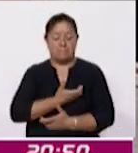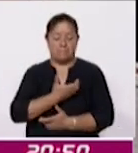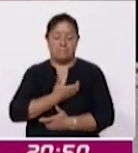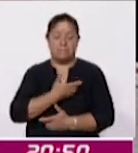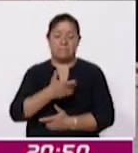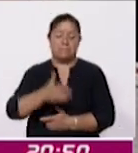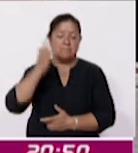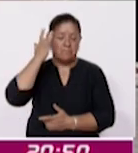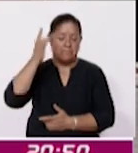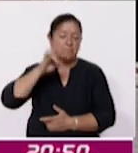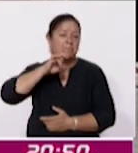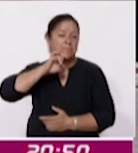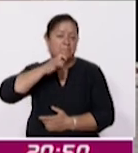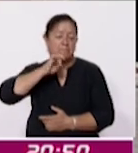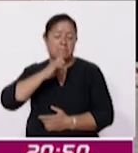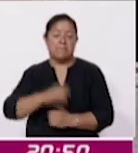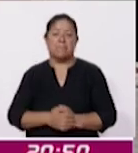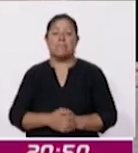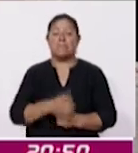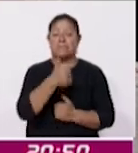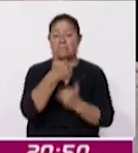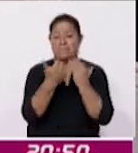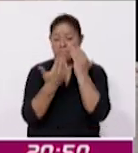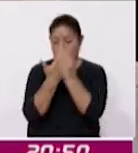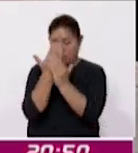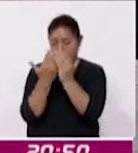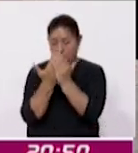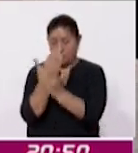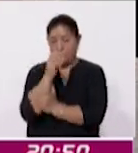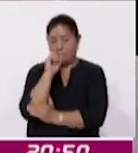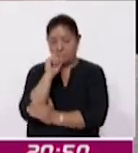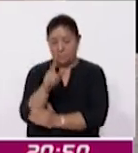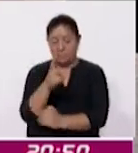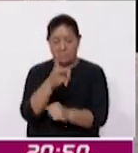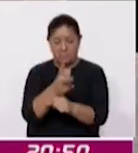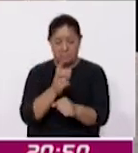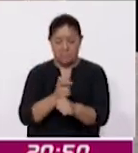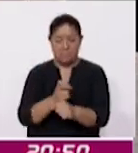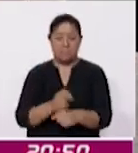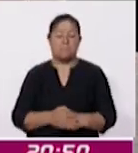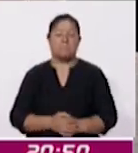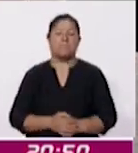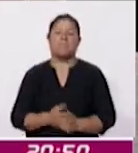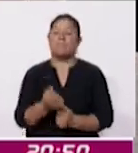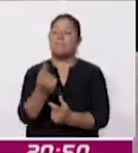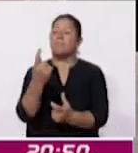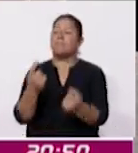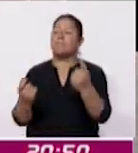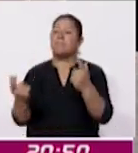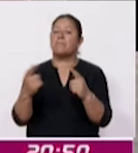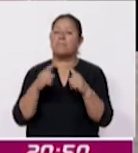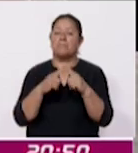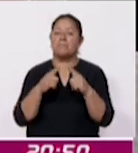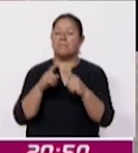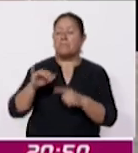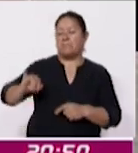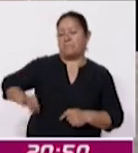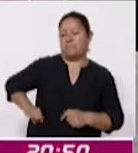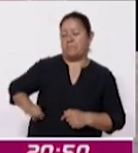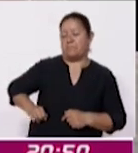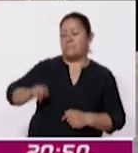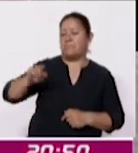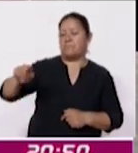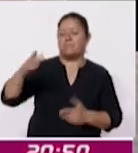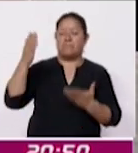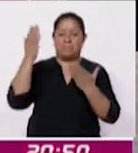de San José 6 de la mañana está también la invitación Hay algunas parroquias que están interesadas en recibir